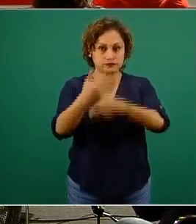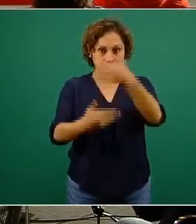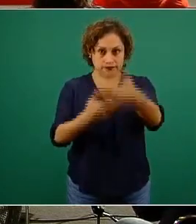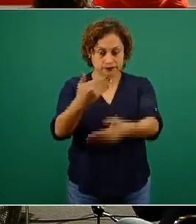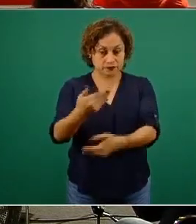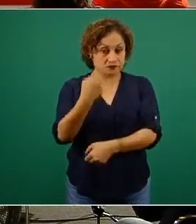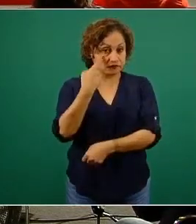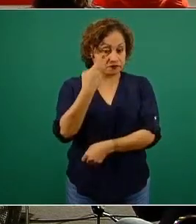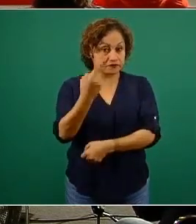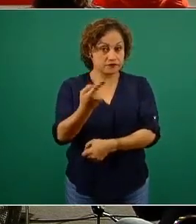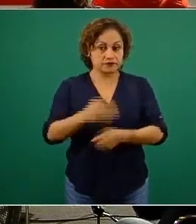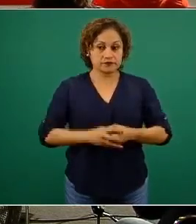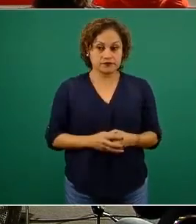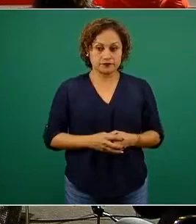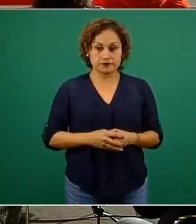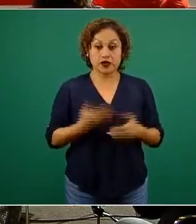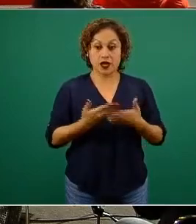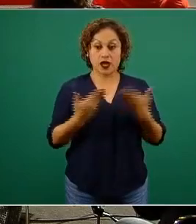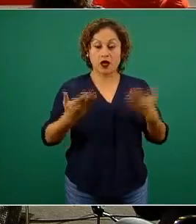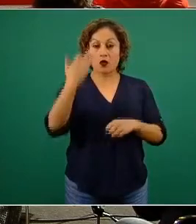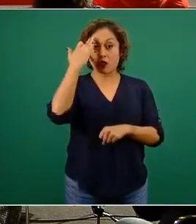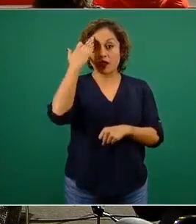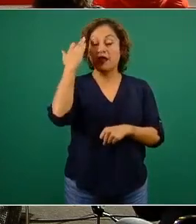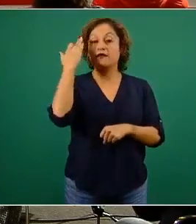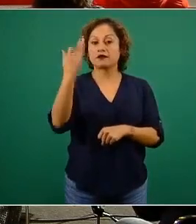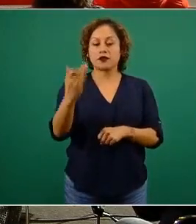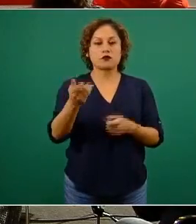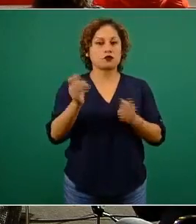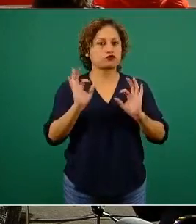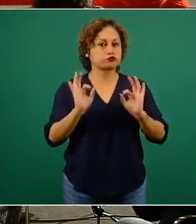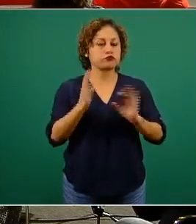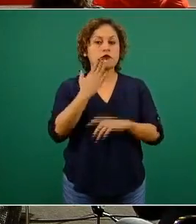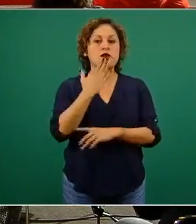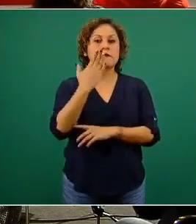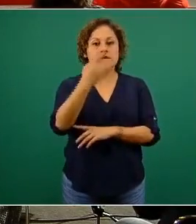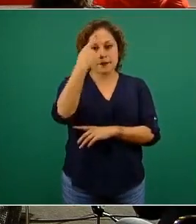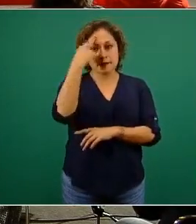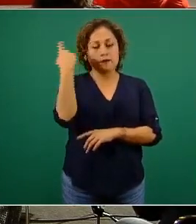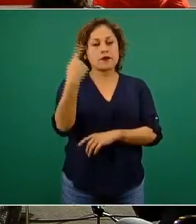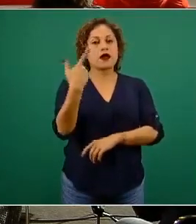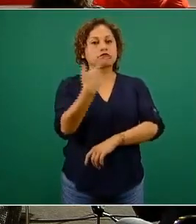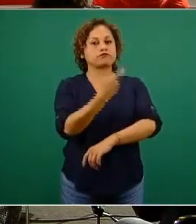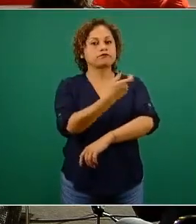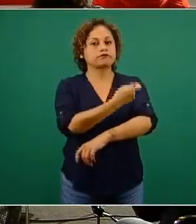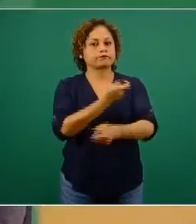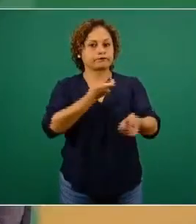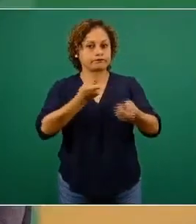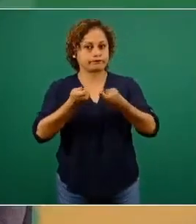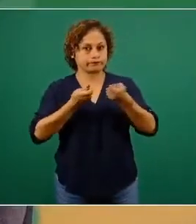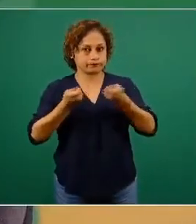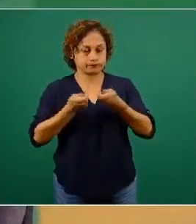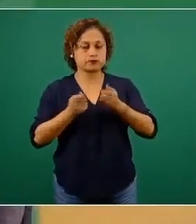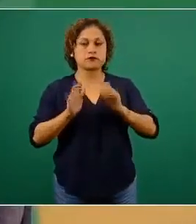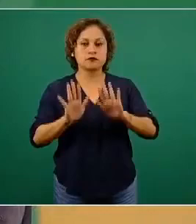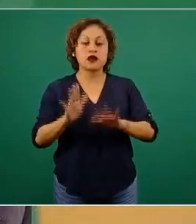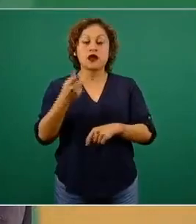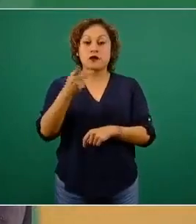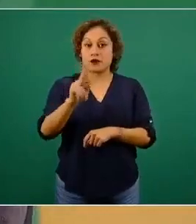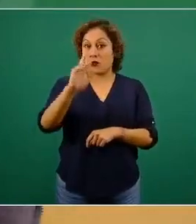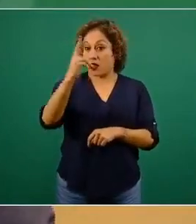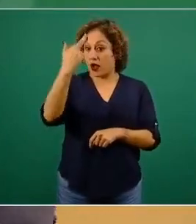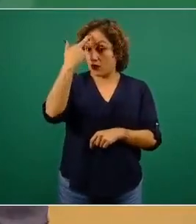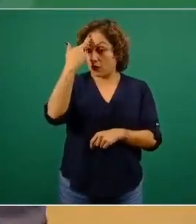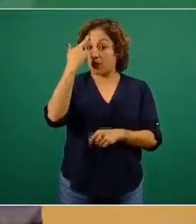nueva etapa de control epidémico, sin olvidar que la epidemia no se acaba de un día para otro.